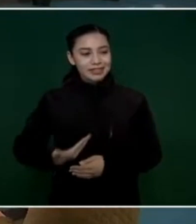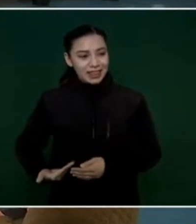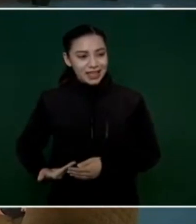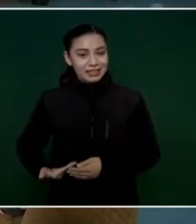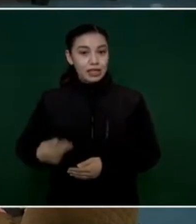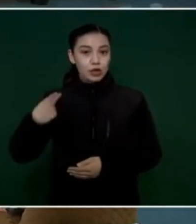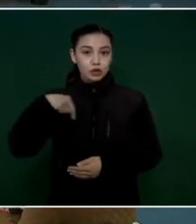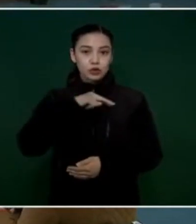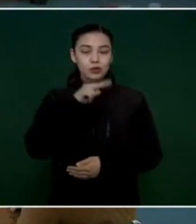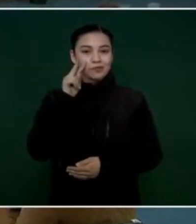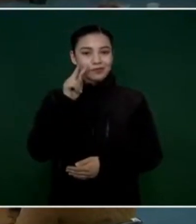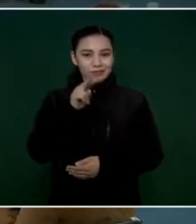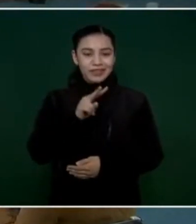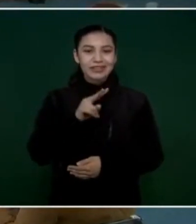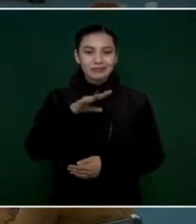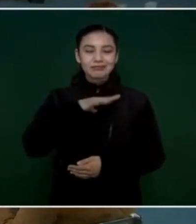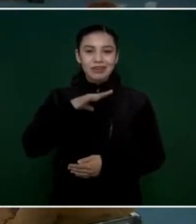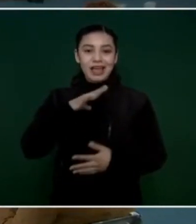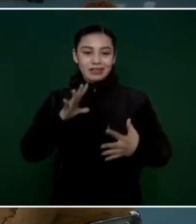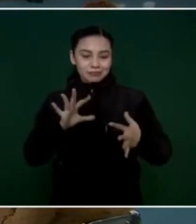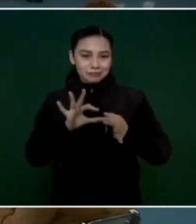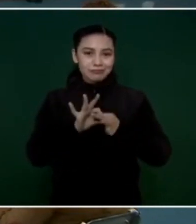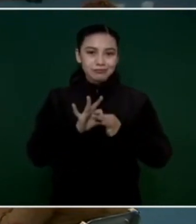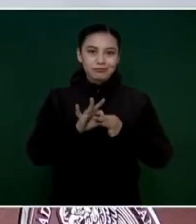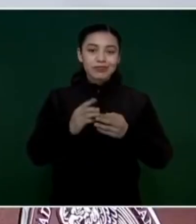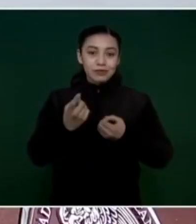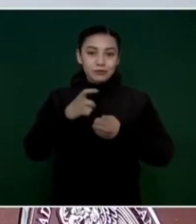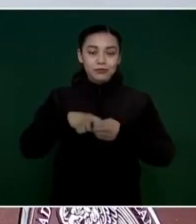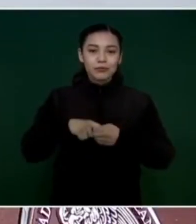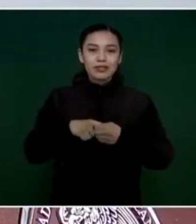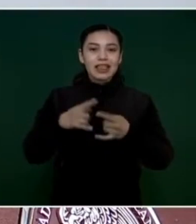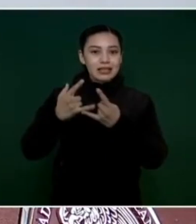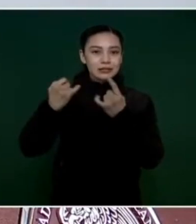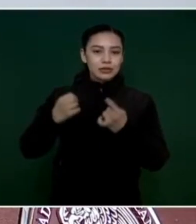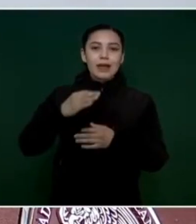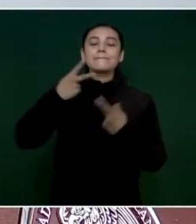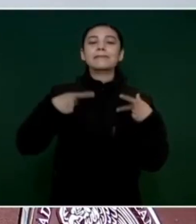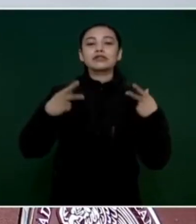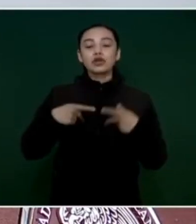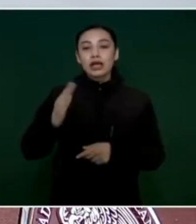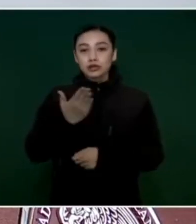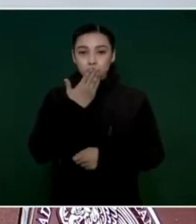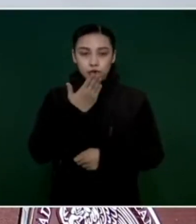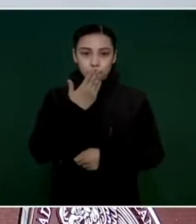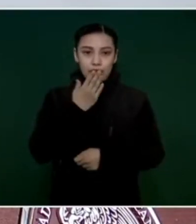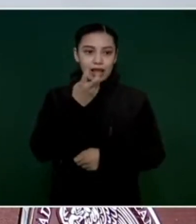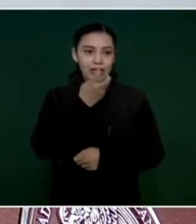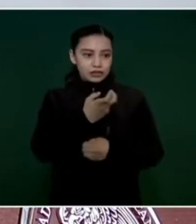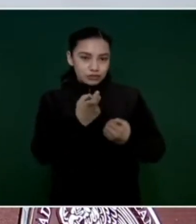en usted a un aliado histórico de las y los sonorenses y esa alianza desde el inicio